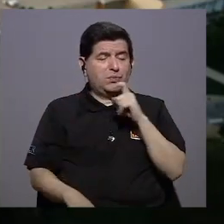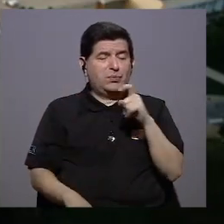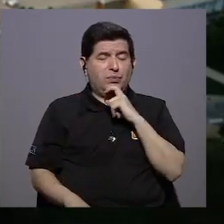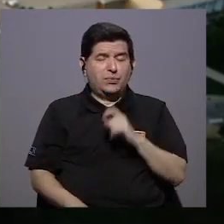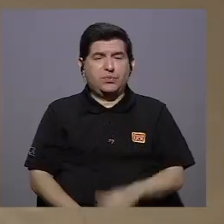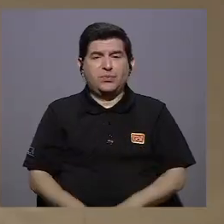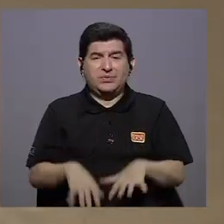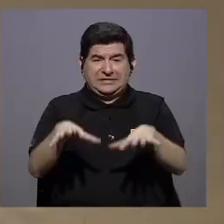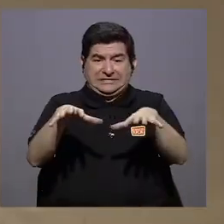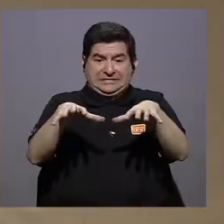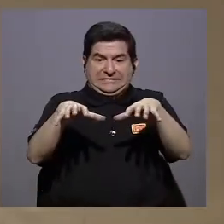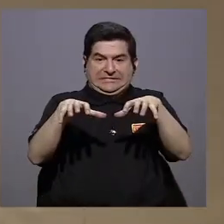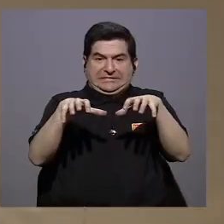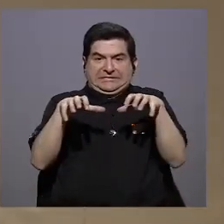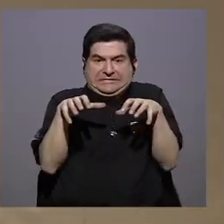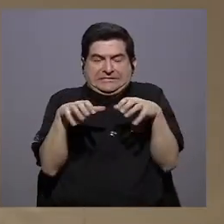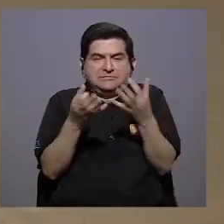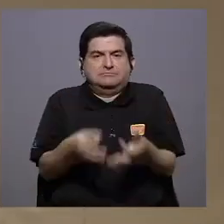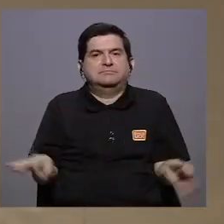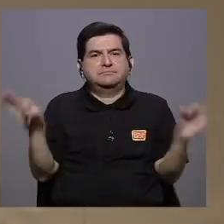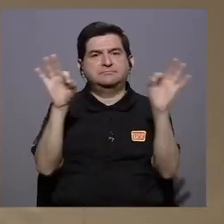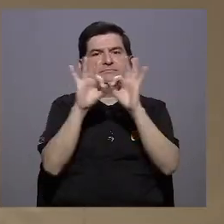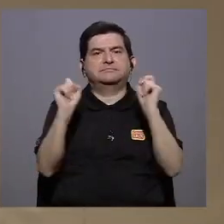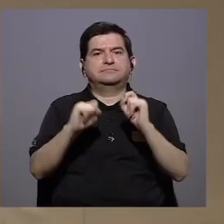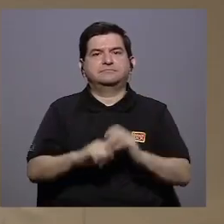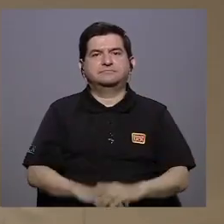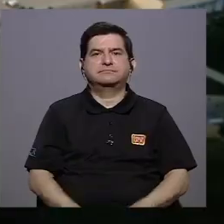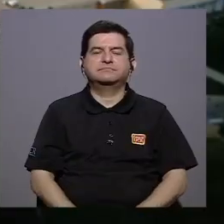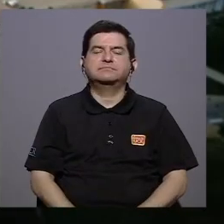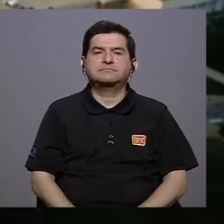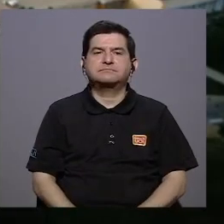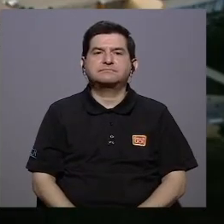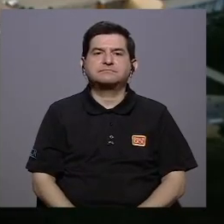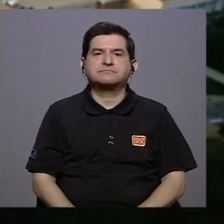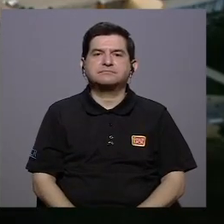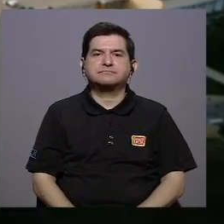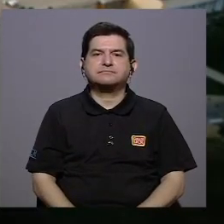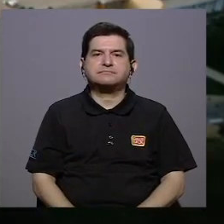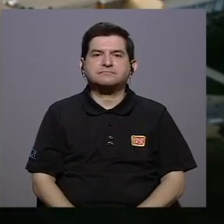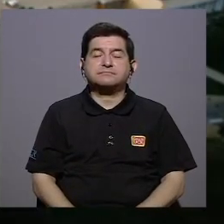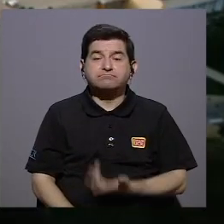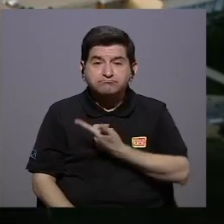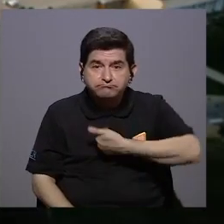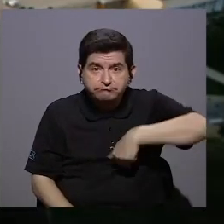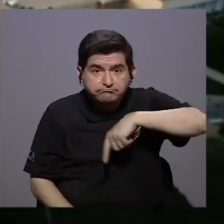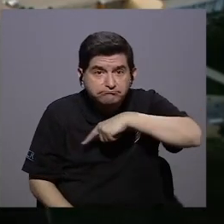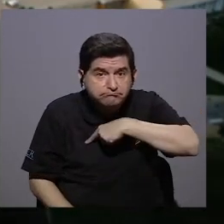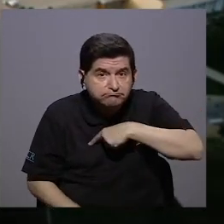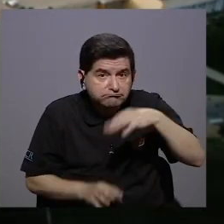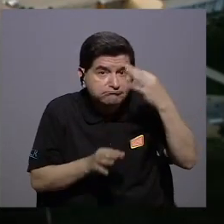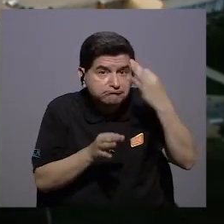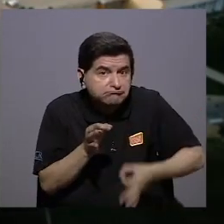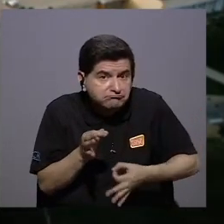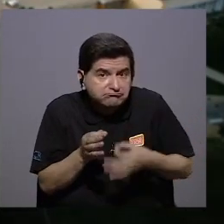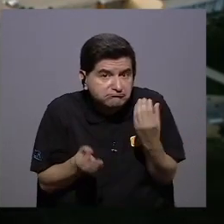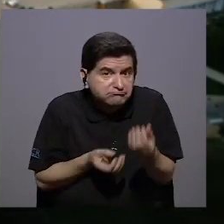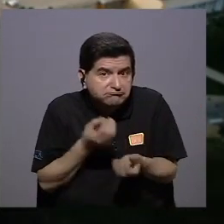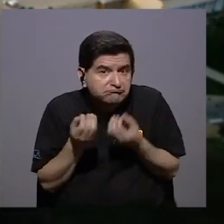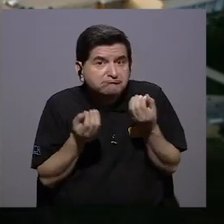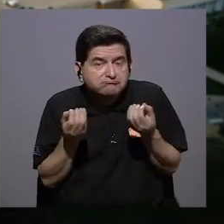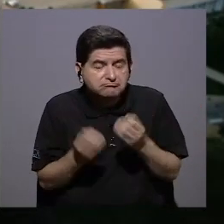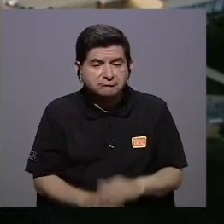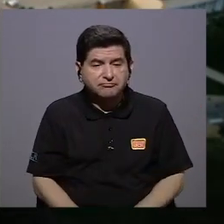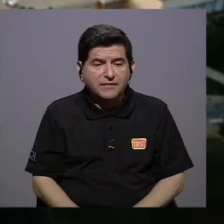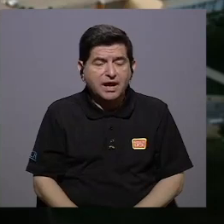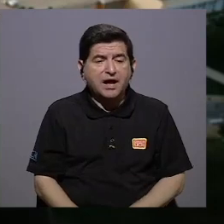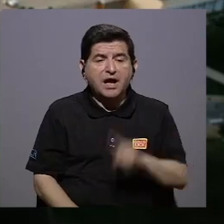que generan un estrés extraordinariamente importante con lo cual si nosotros sencillamente lo que hacemos es